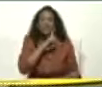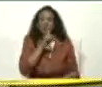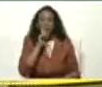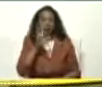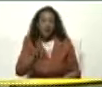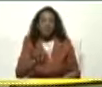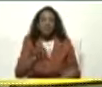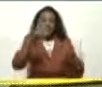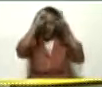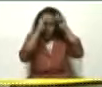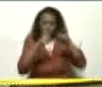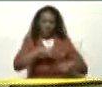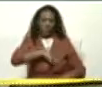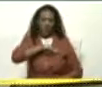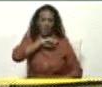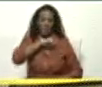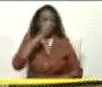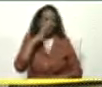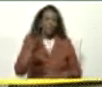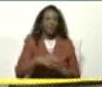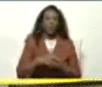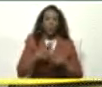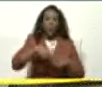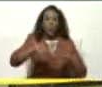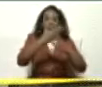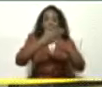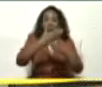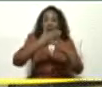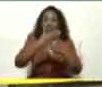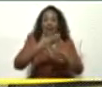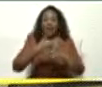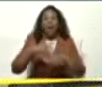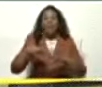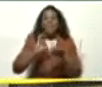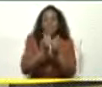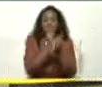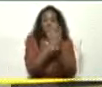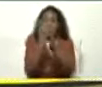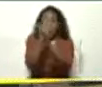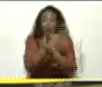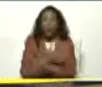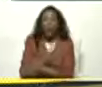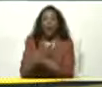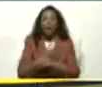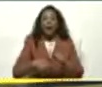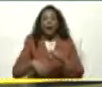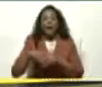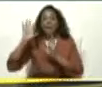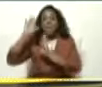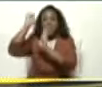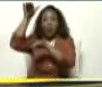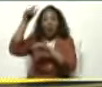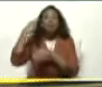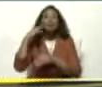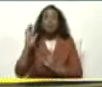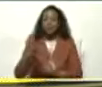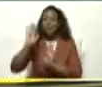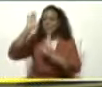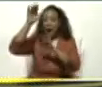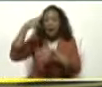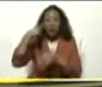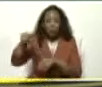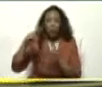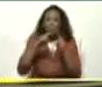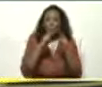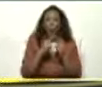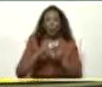único lugar Donde había Piso de madera Para jugar Básquet En Venezuela Ahí aprendí a jugar Yo básquet Y